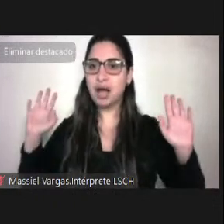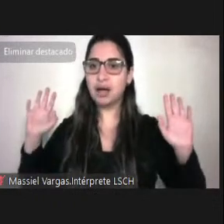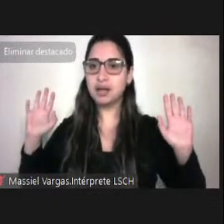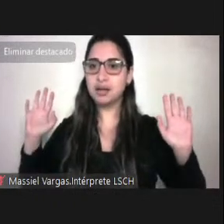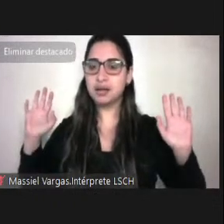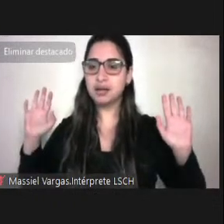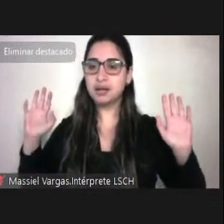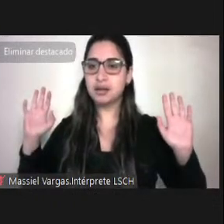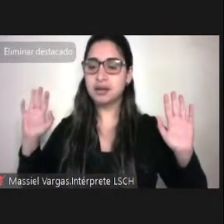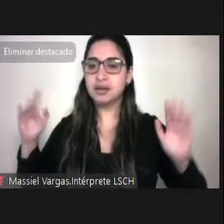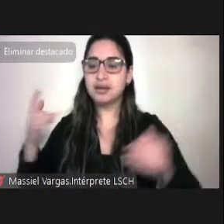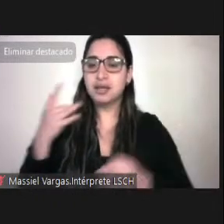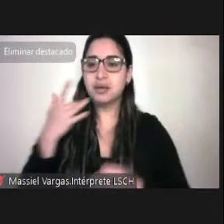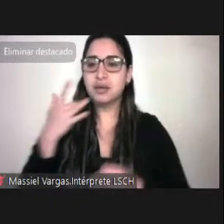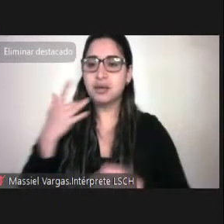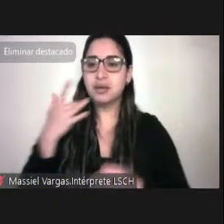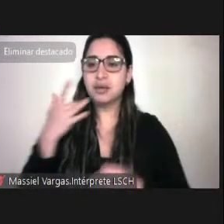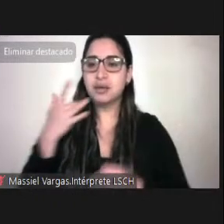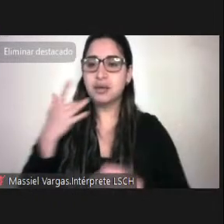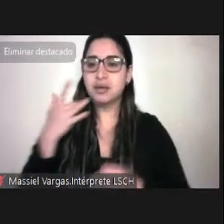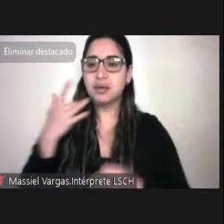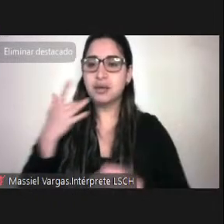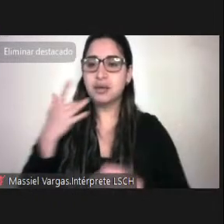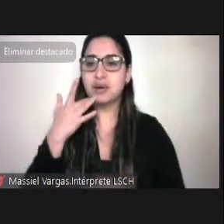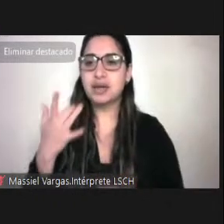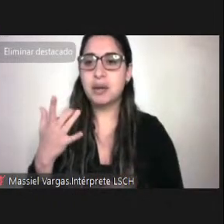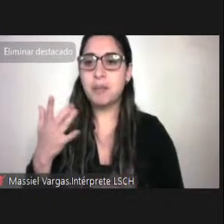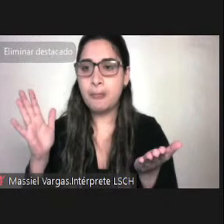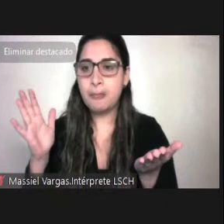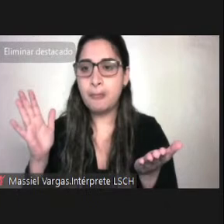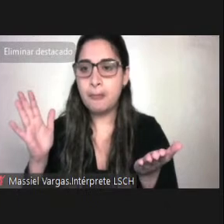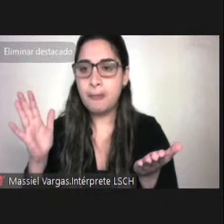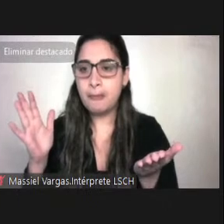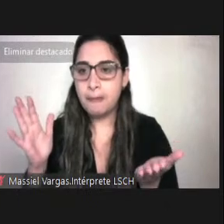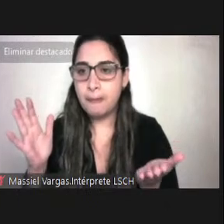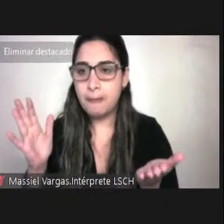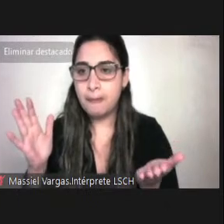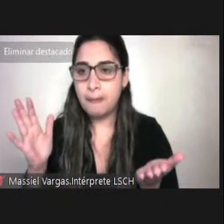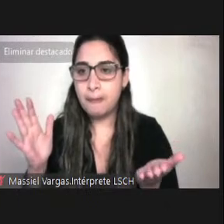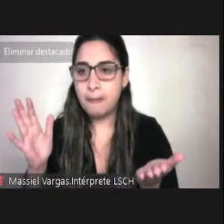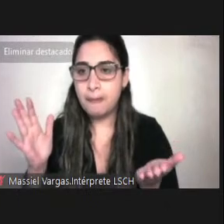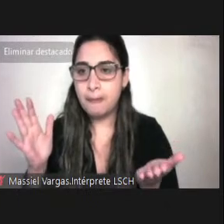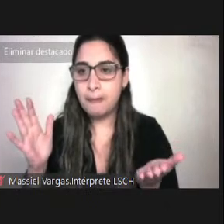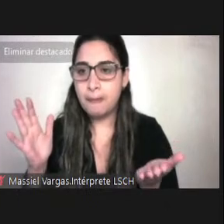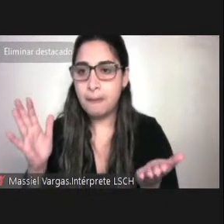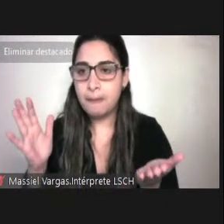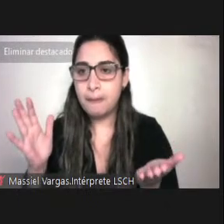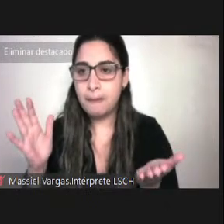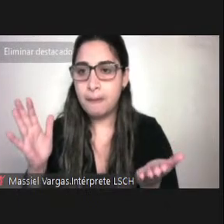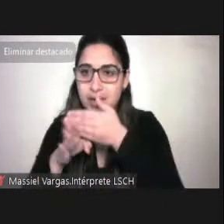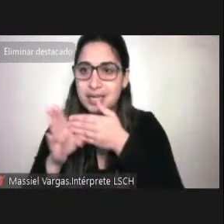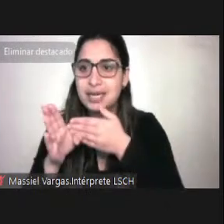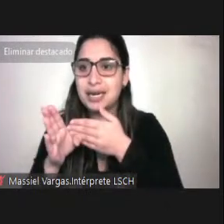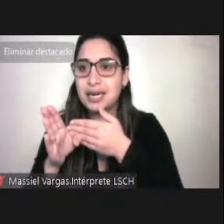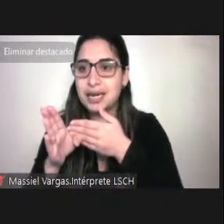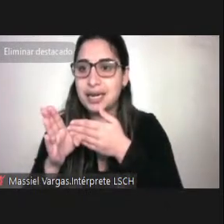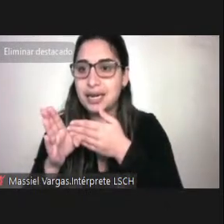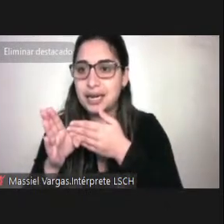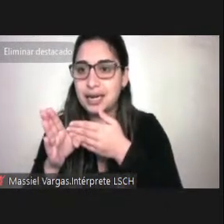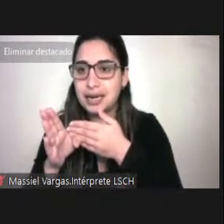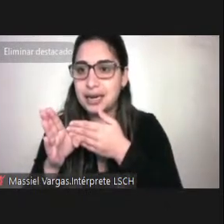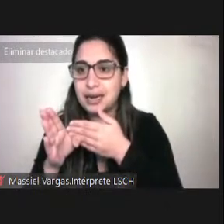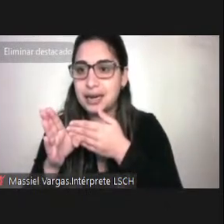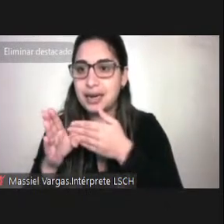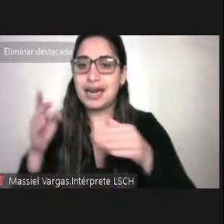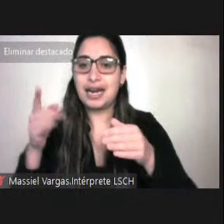¿Y aquí qué cabe? Supongamos un ejemplo de accesibilidad. Yo tengo un ingreso a un edificio solo con escalera.